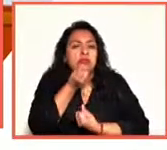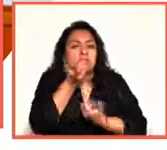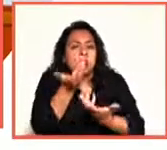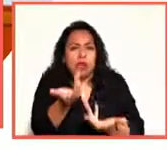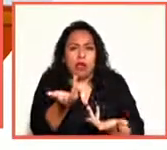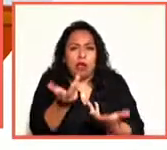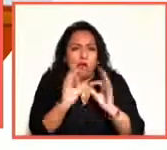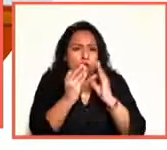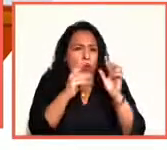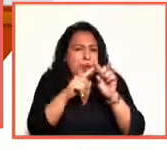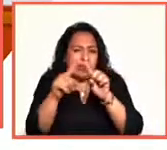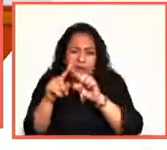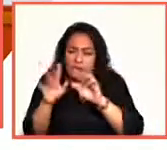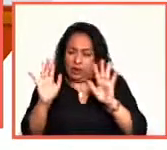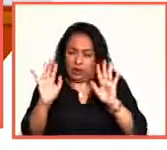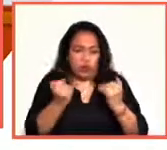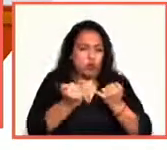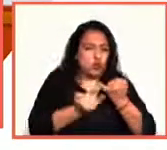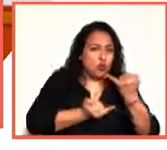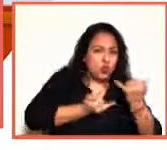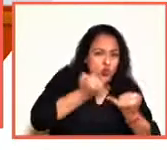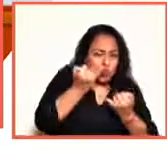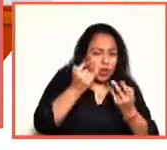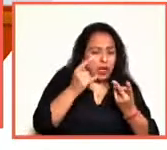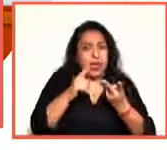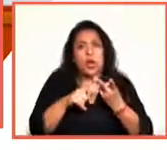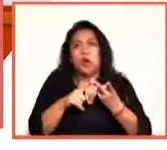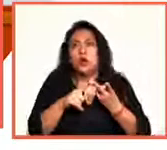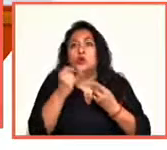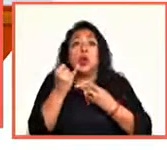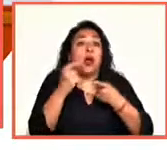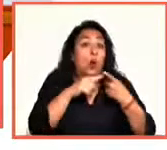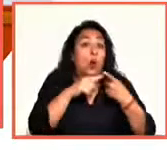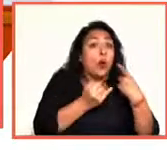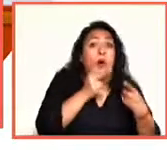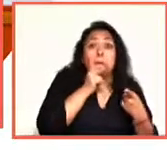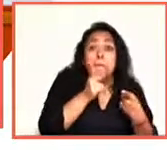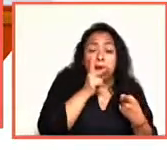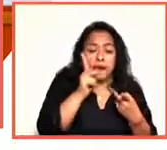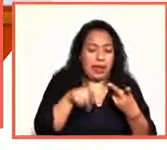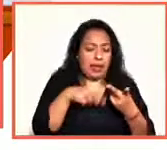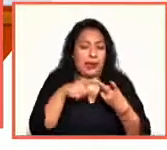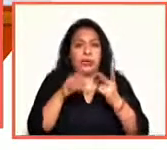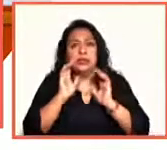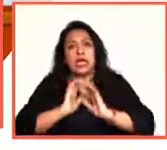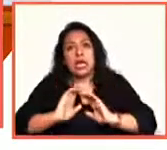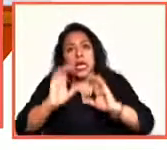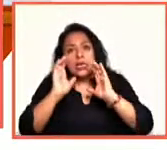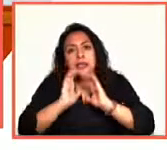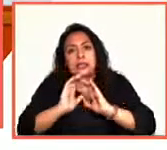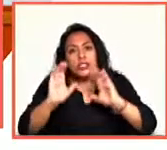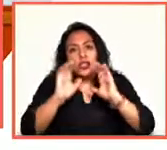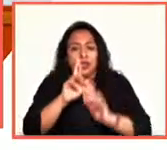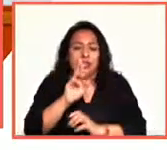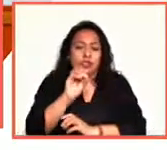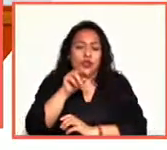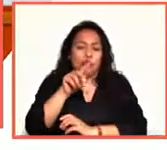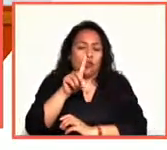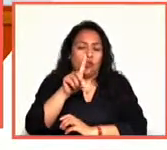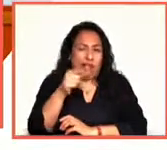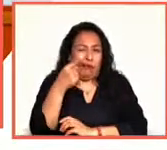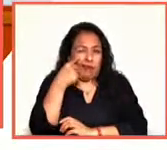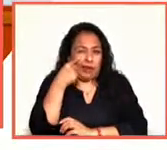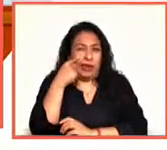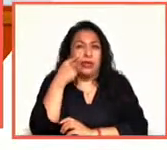Desde los juegos, los juegos de pasar, palabras me refiero, las canciones de ronda, fíjate lo que dice Doña